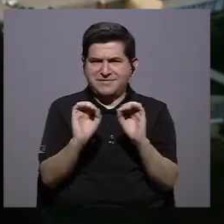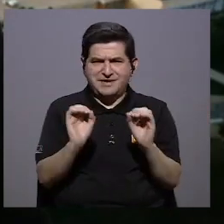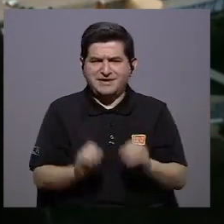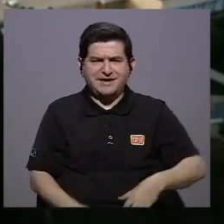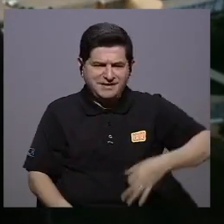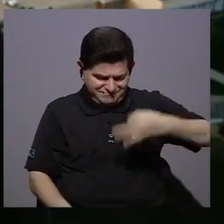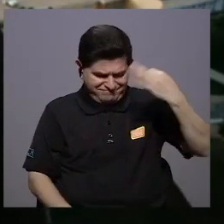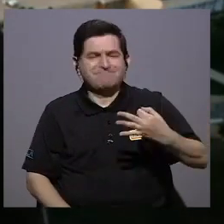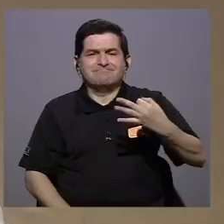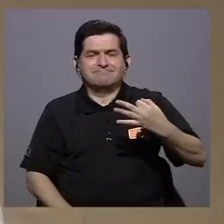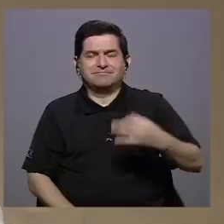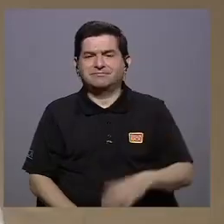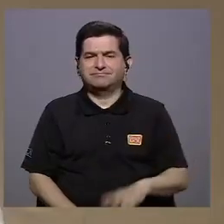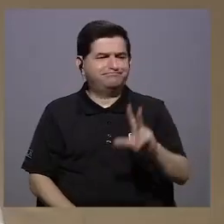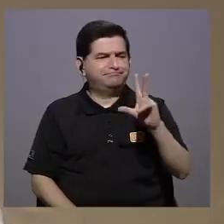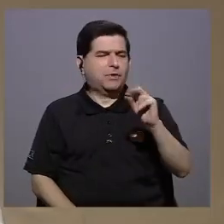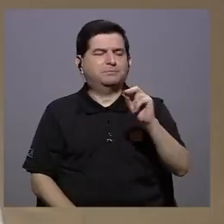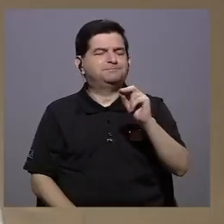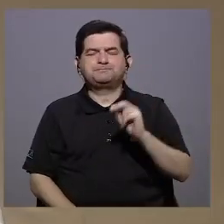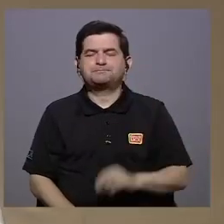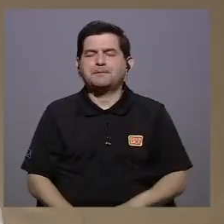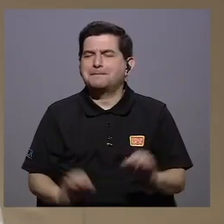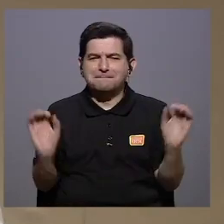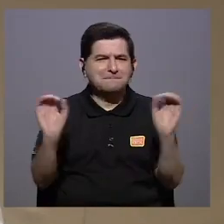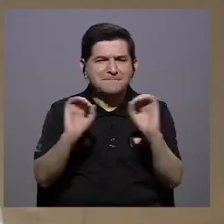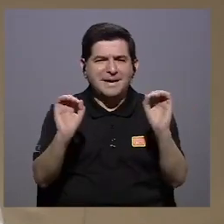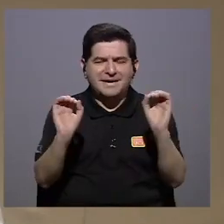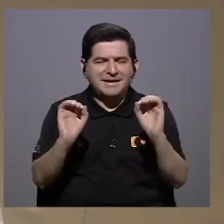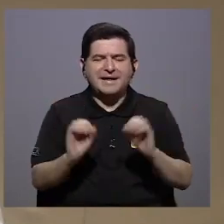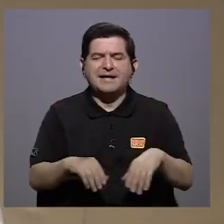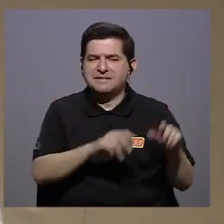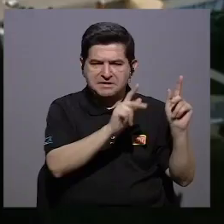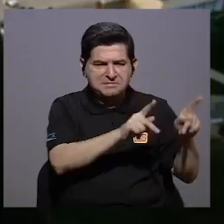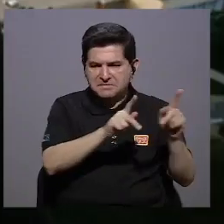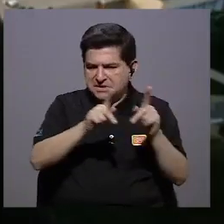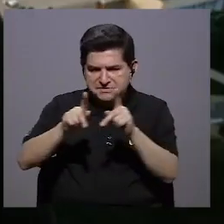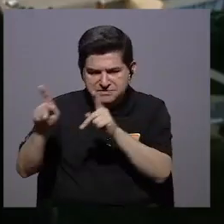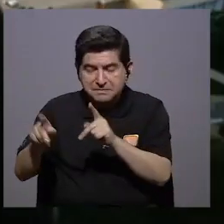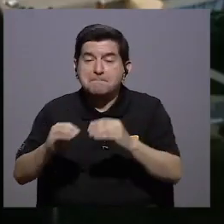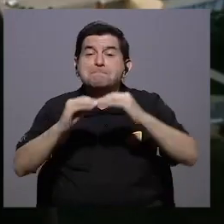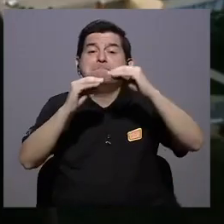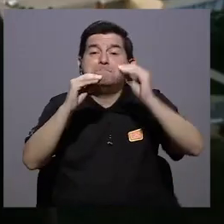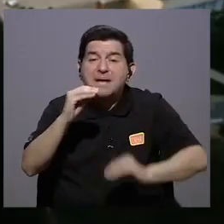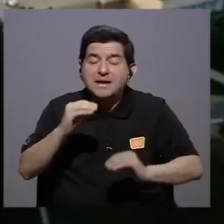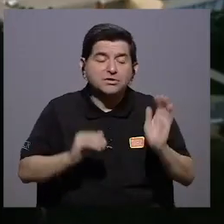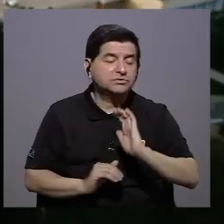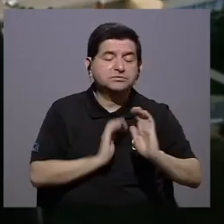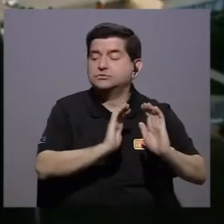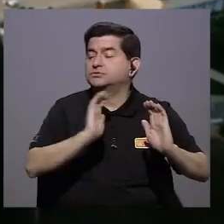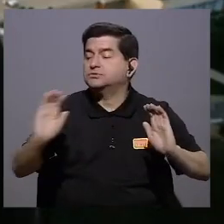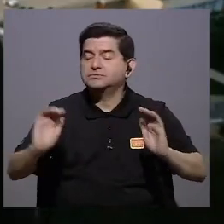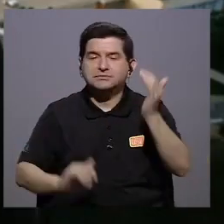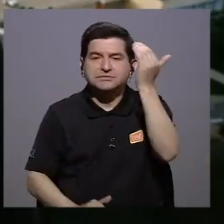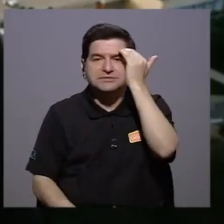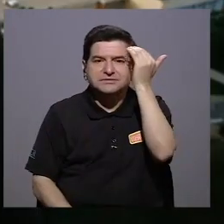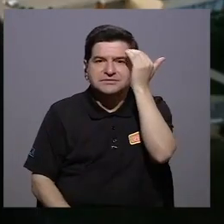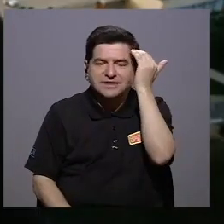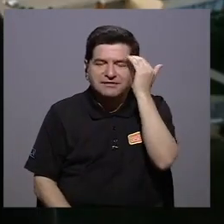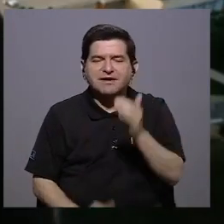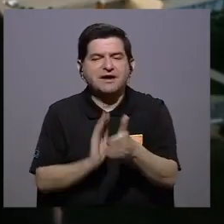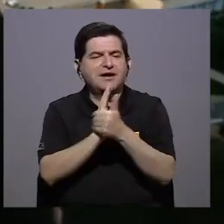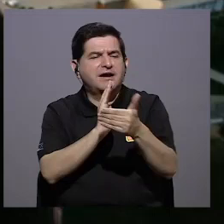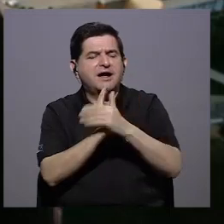definitivo. No es definitivo en ninguna persona, no es definitivo menos en los pequeños. Sabemos